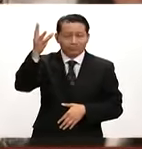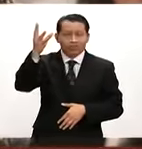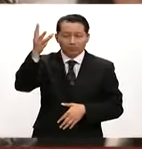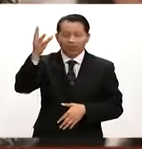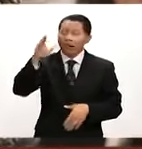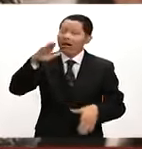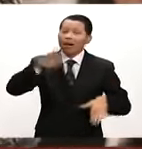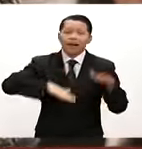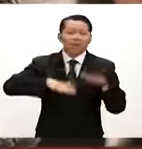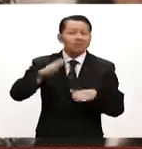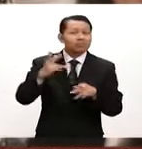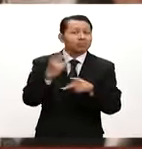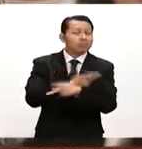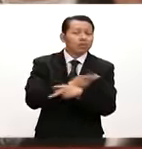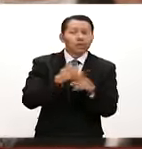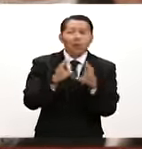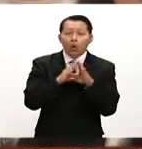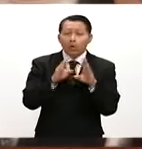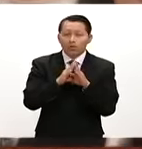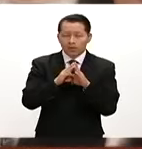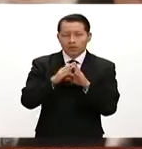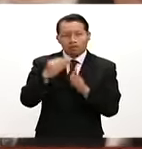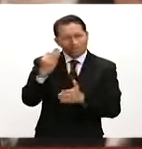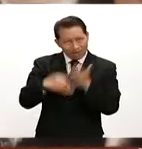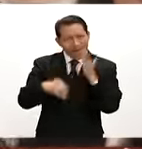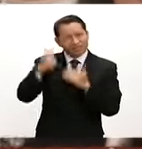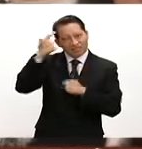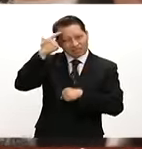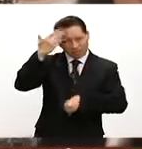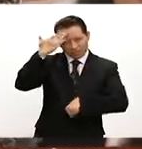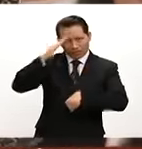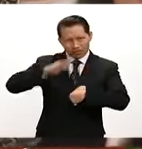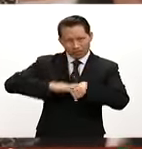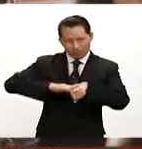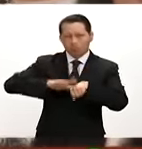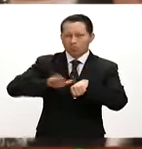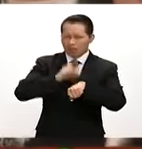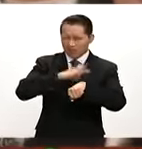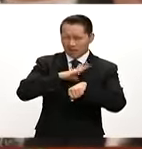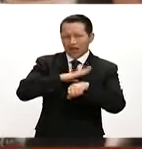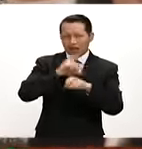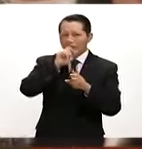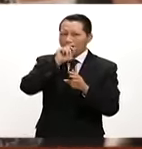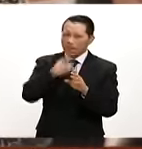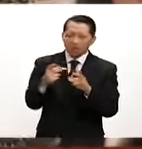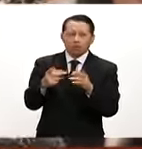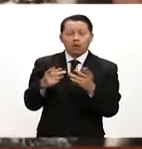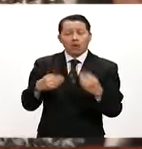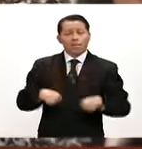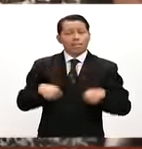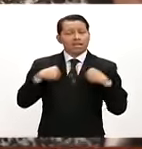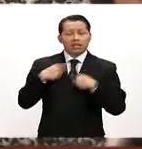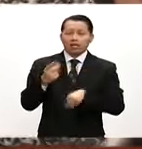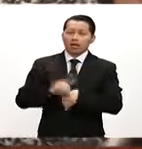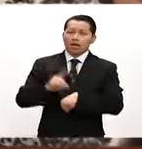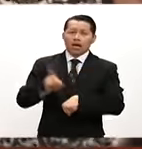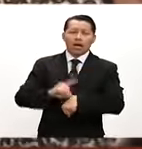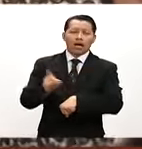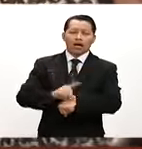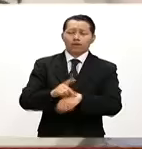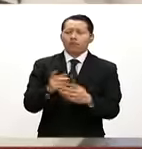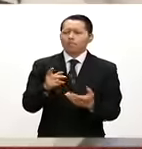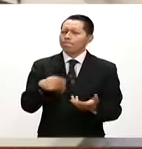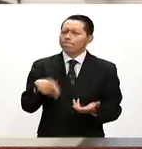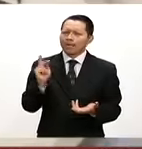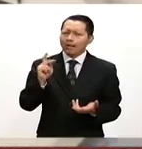se nos nubla la memoria por la coyuntura, por lo que vivimos en el día al día, pero